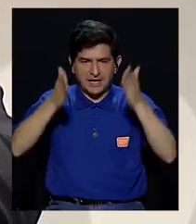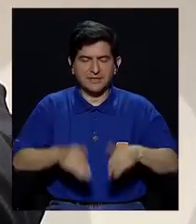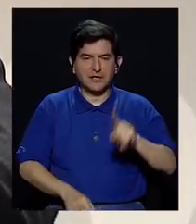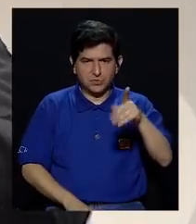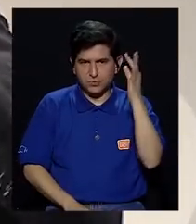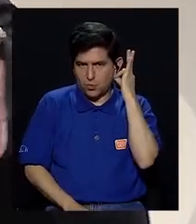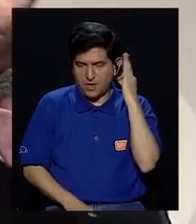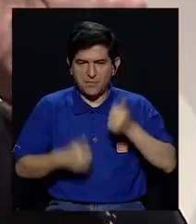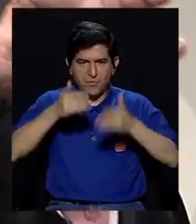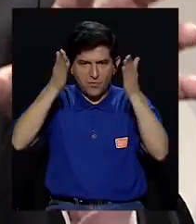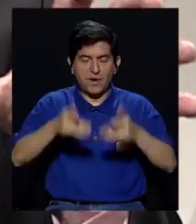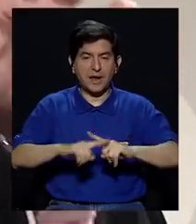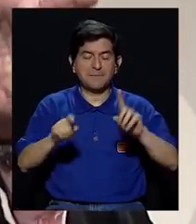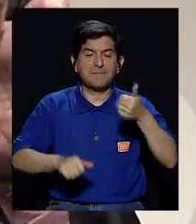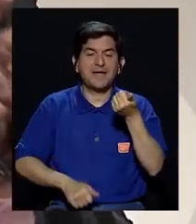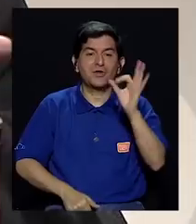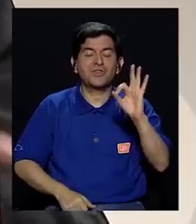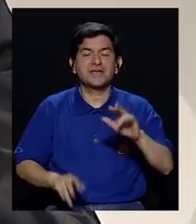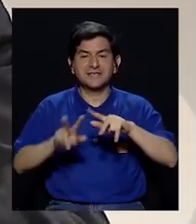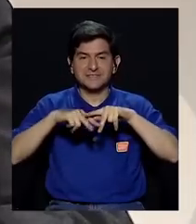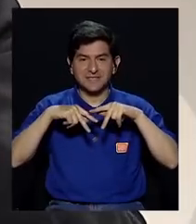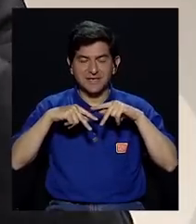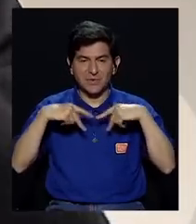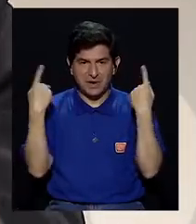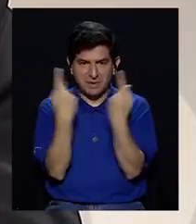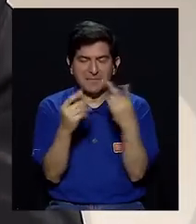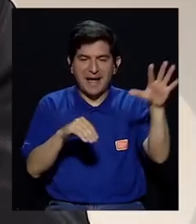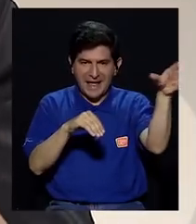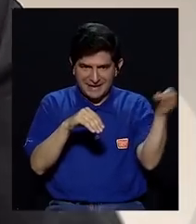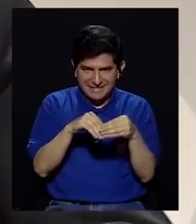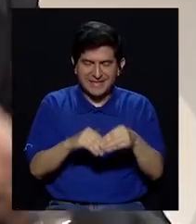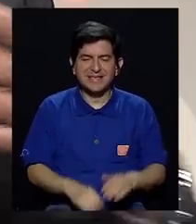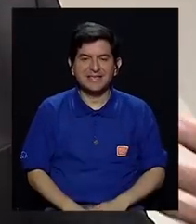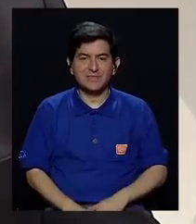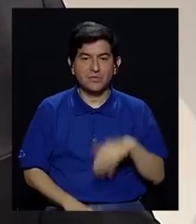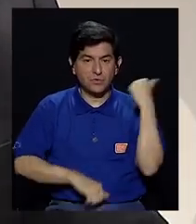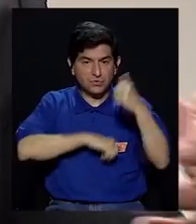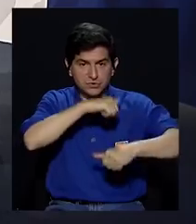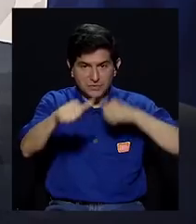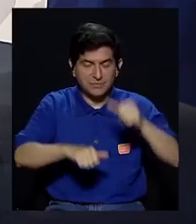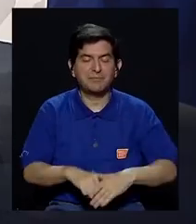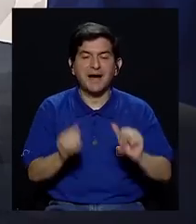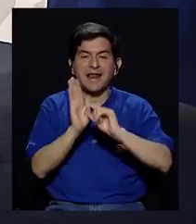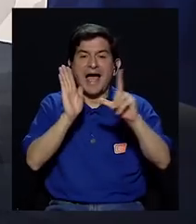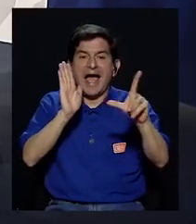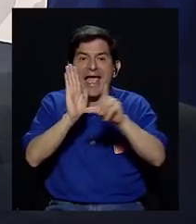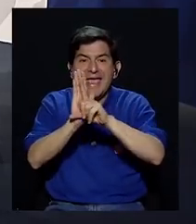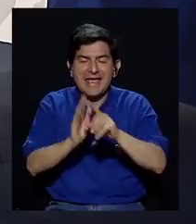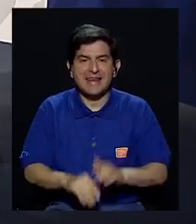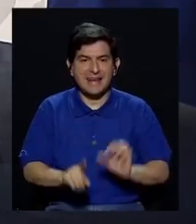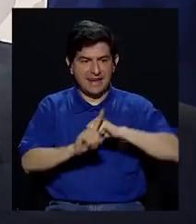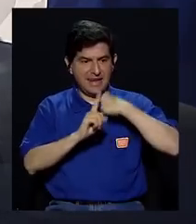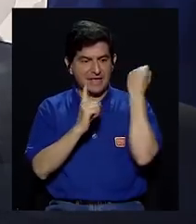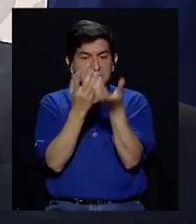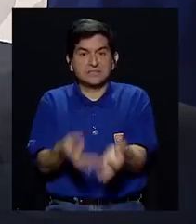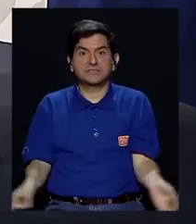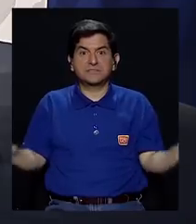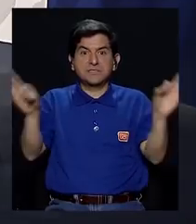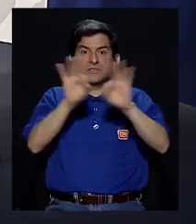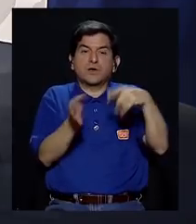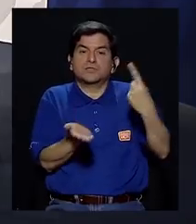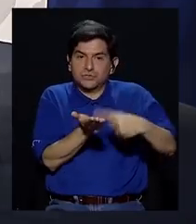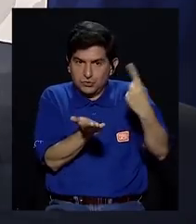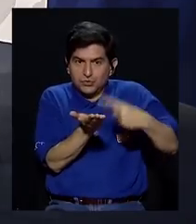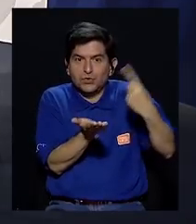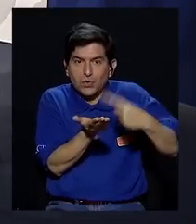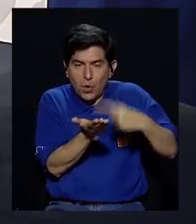candidata. Pero también hay 19 partidos adicionales que van a disputar la asamblea legislativa, que es un escenario fundamental en toda esta